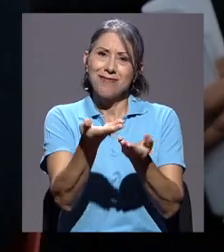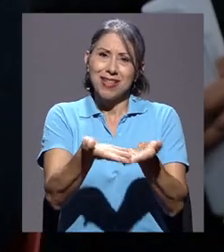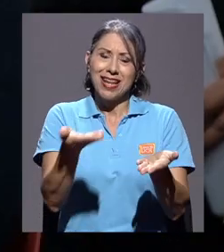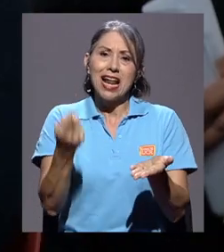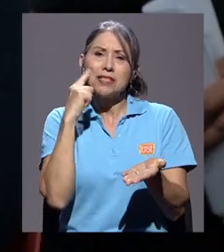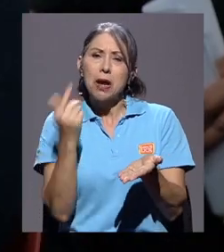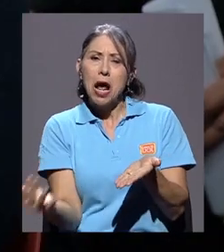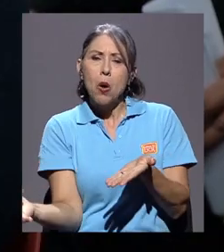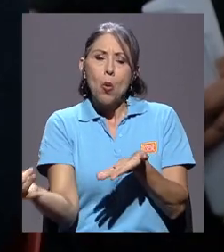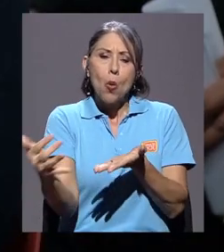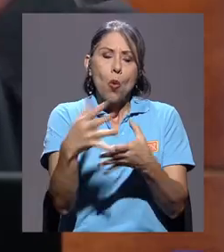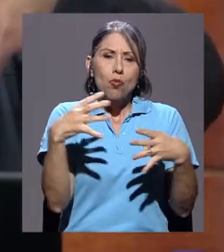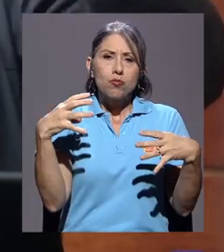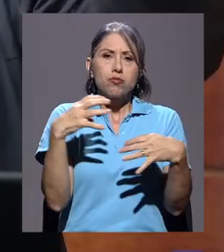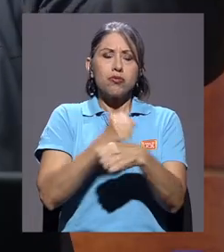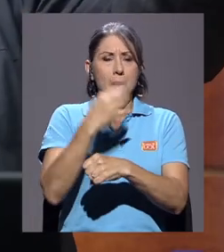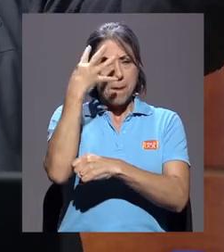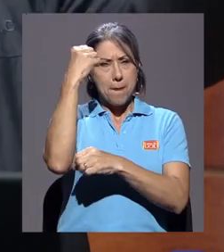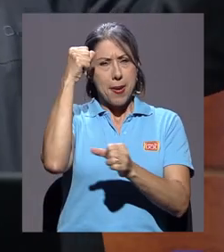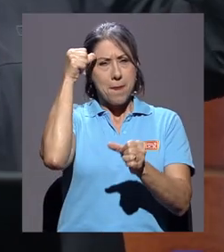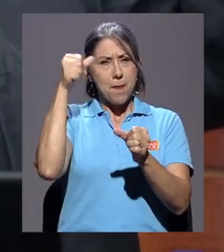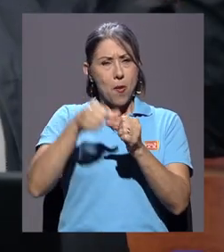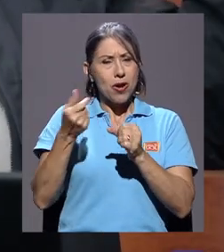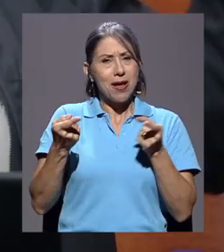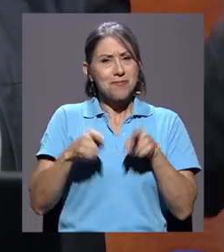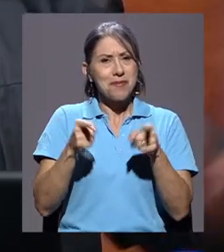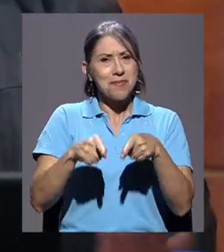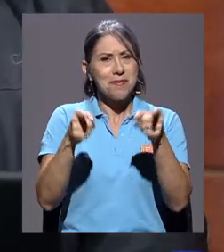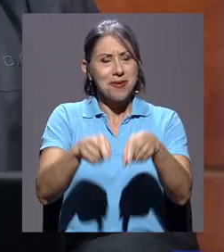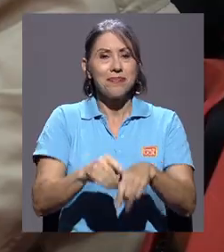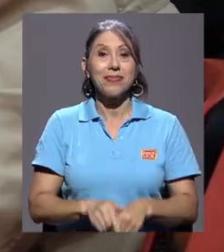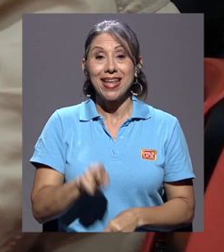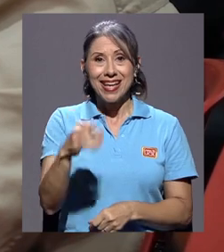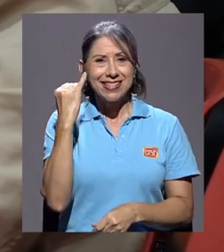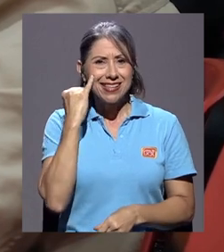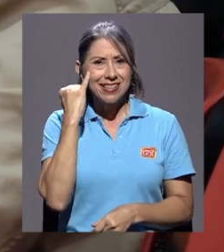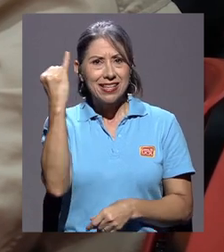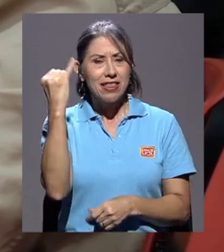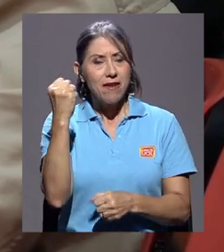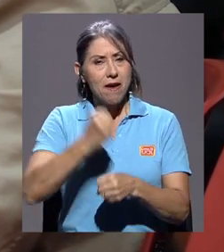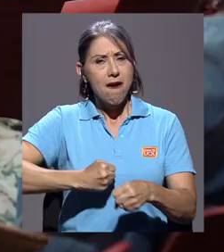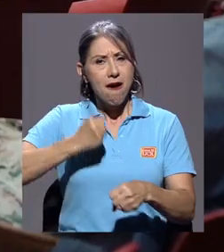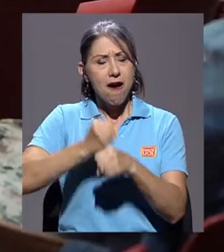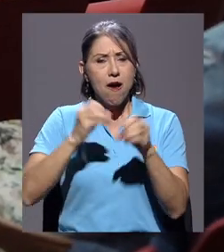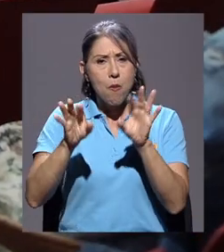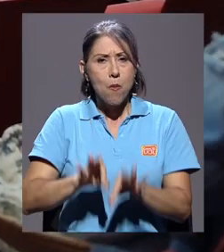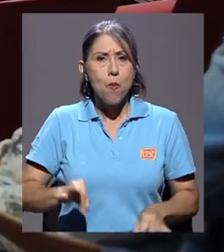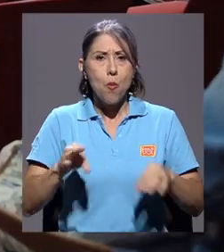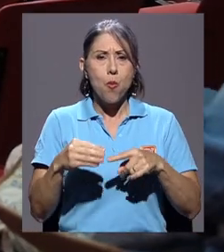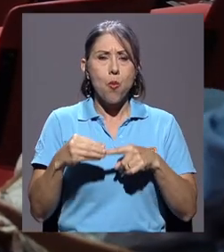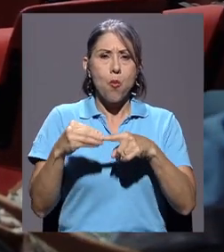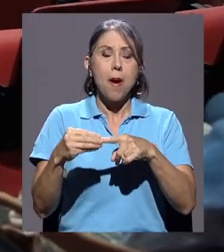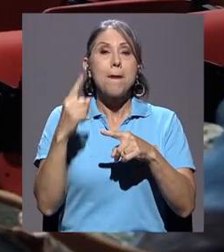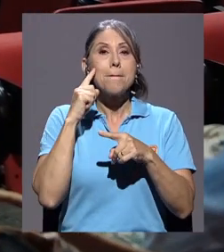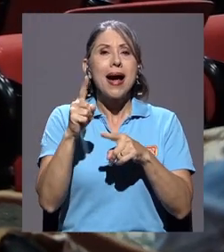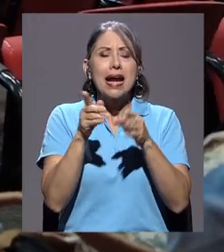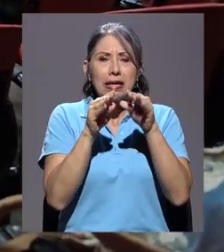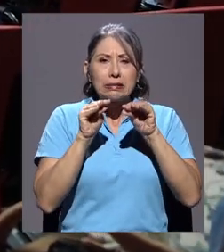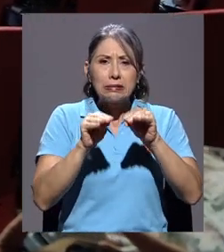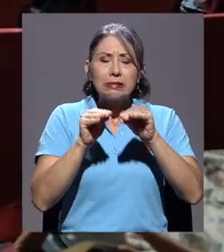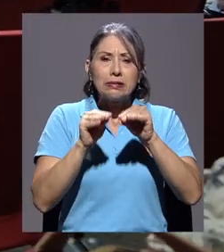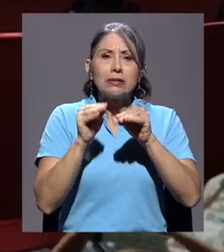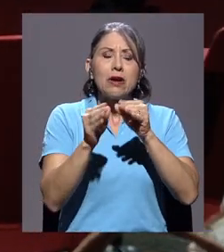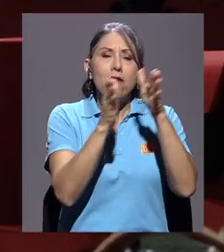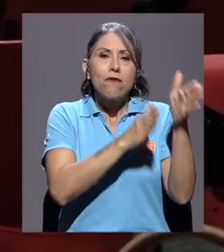memoria colectiva de estos históricos acontecimientos. La iniciativa hace aportes muy particulares en la formación de los futuros